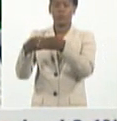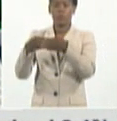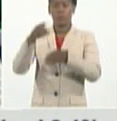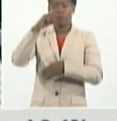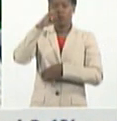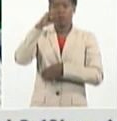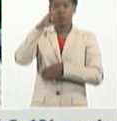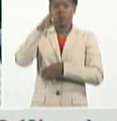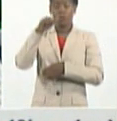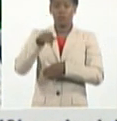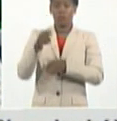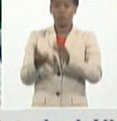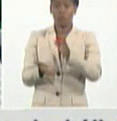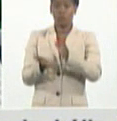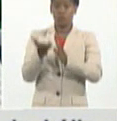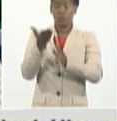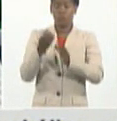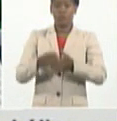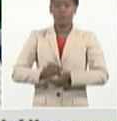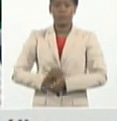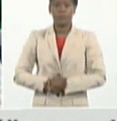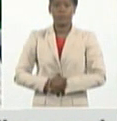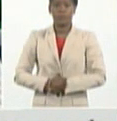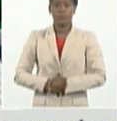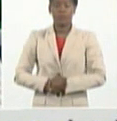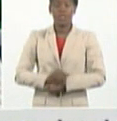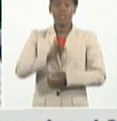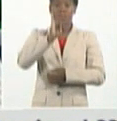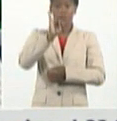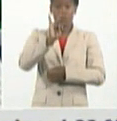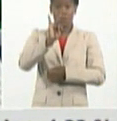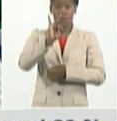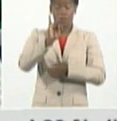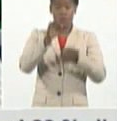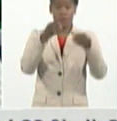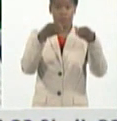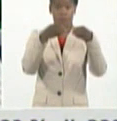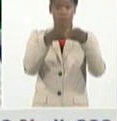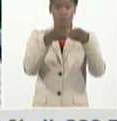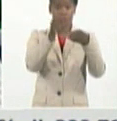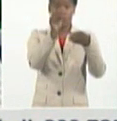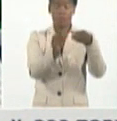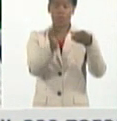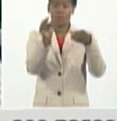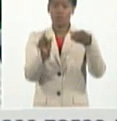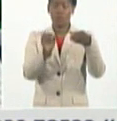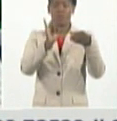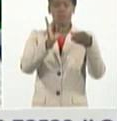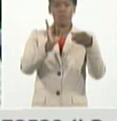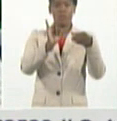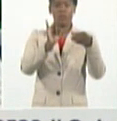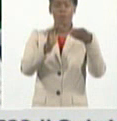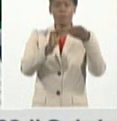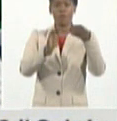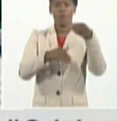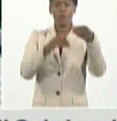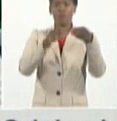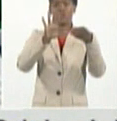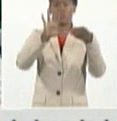cifra de siete menores de 50 años, estamos hablando del 14,8%.